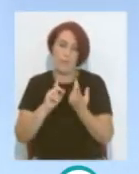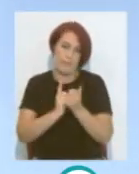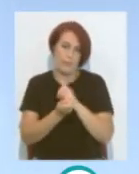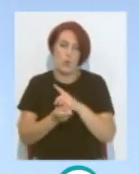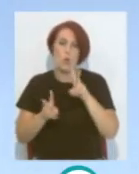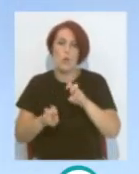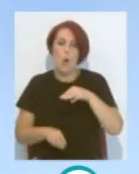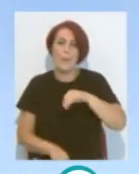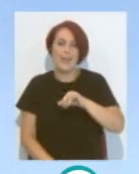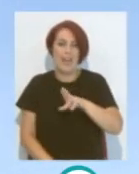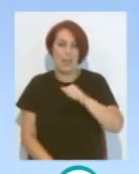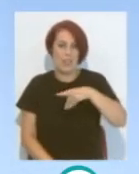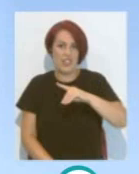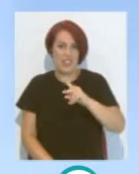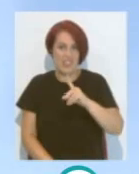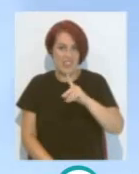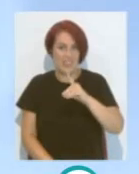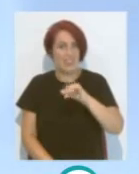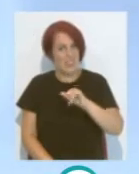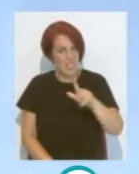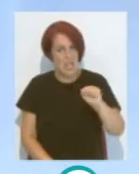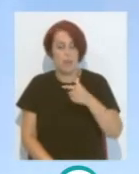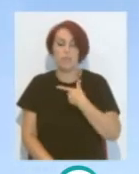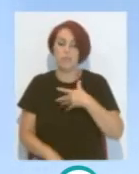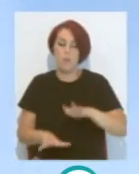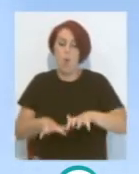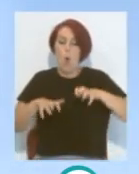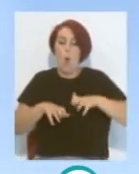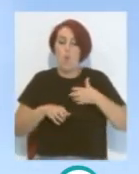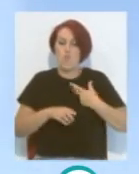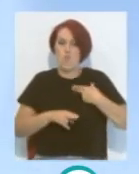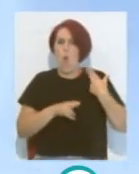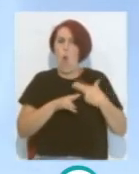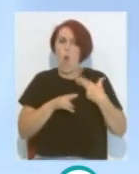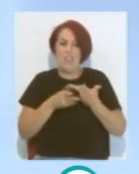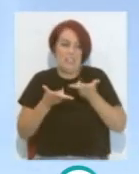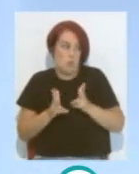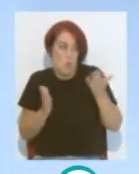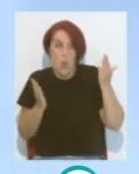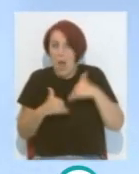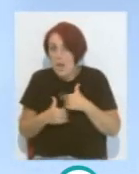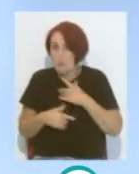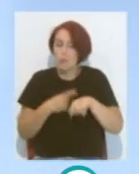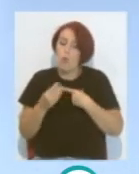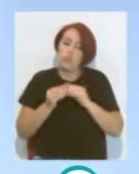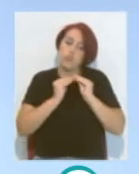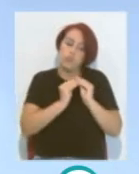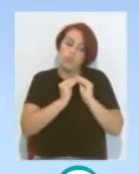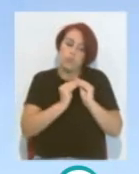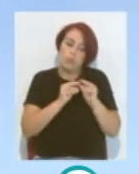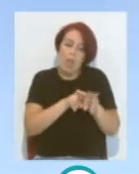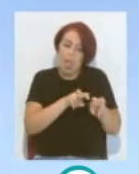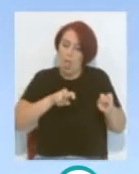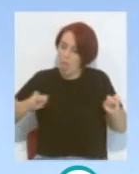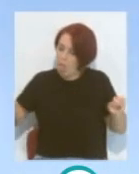Mirandilla Tenía un graderío de cemento Nada más No tenía casi ni butaca Ni nada Hasta que después se fueron haciendo Se